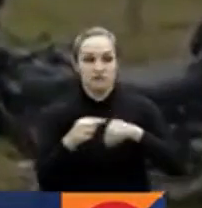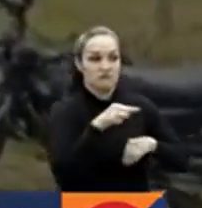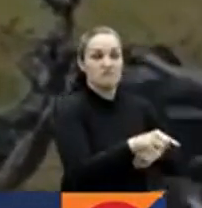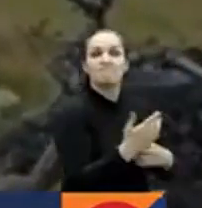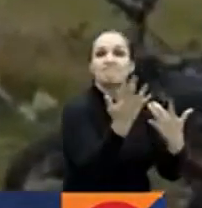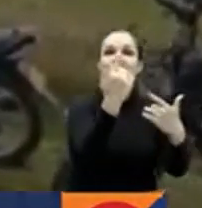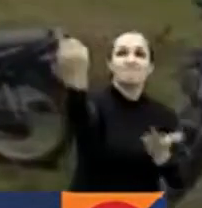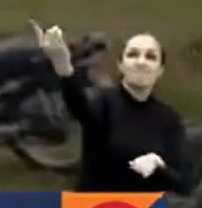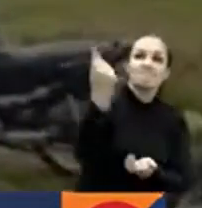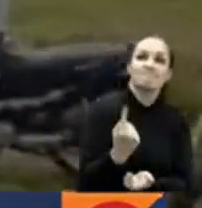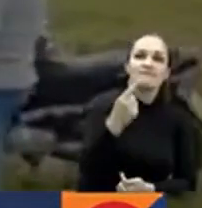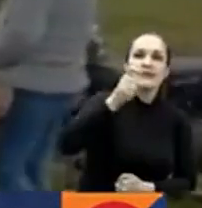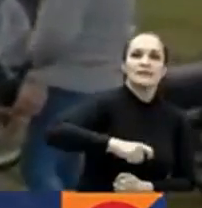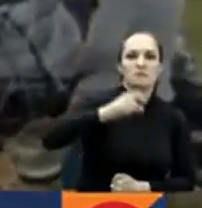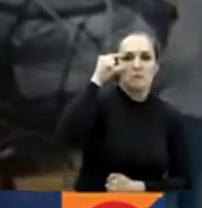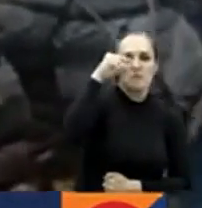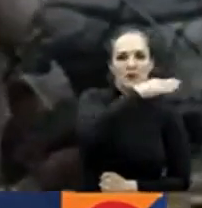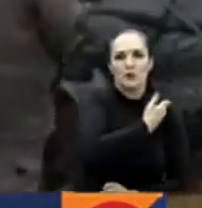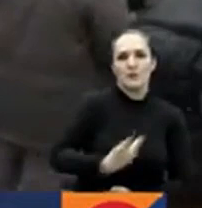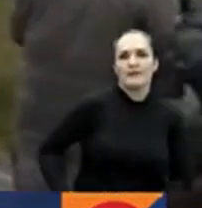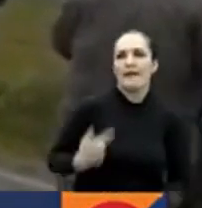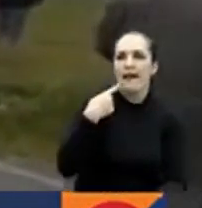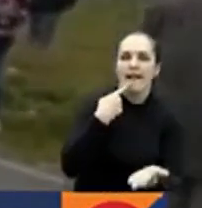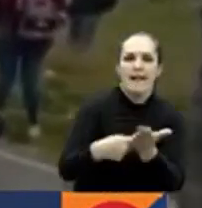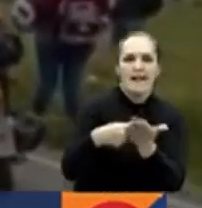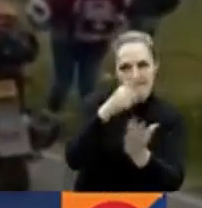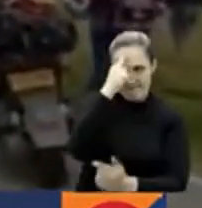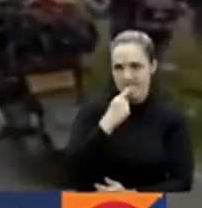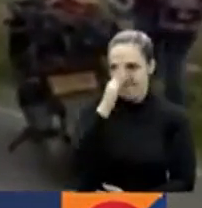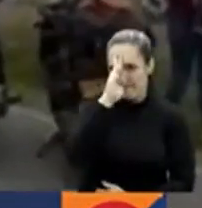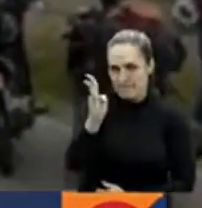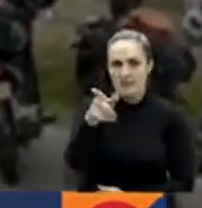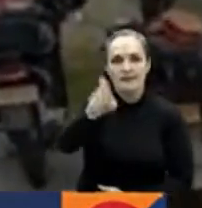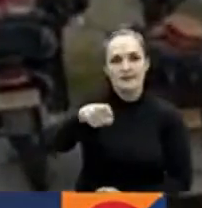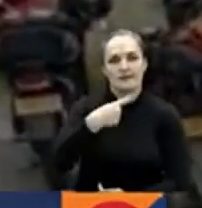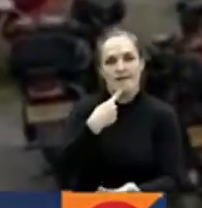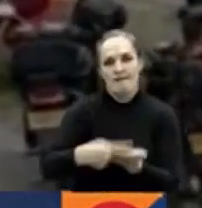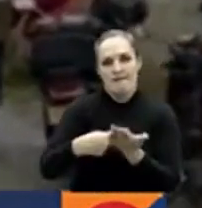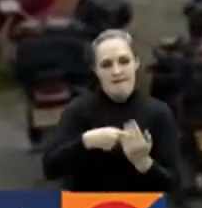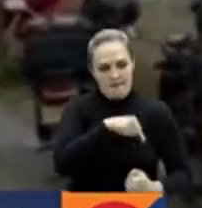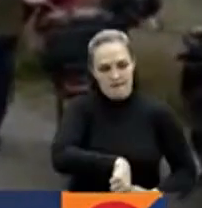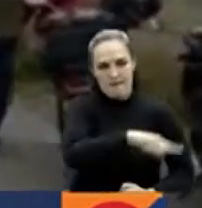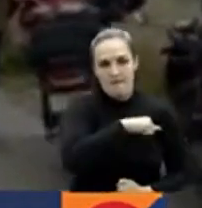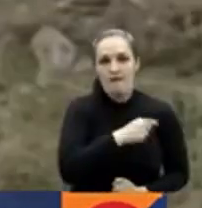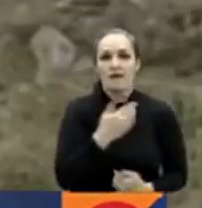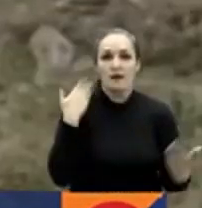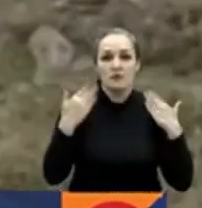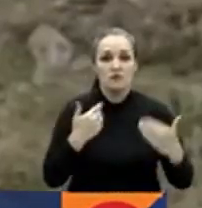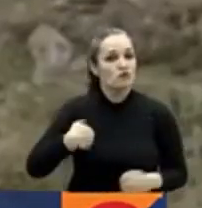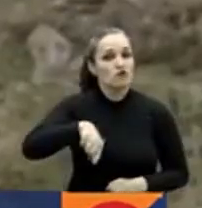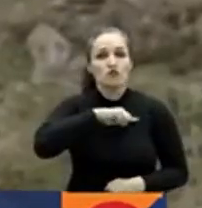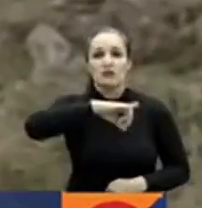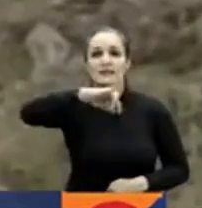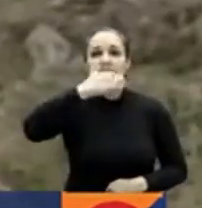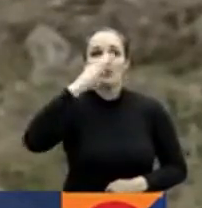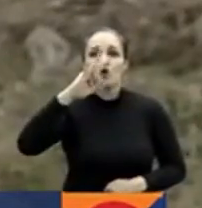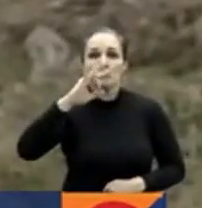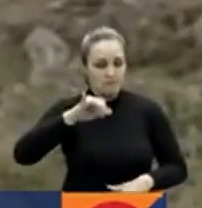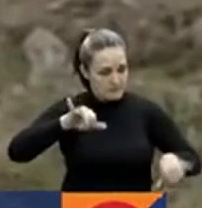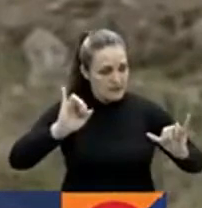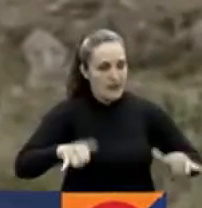república haga presencia allí para hablar directamente con los campesinos. Sí señor, nosotros vamos a seguir en el bloqueo